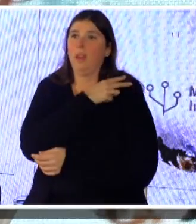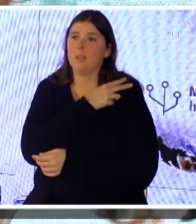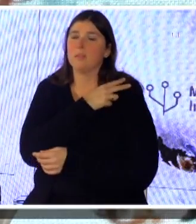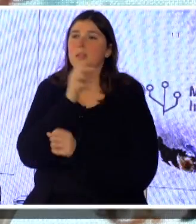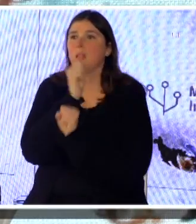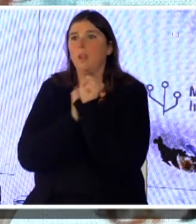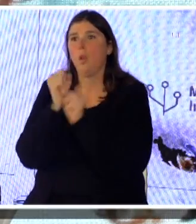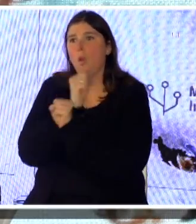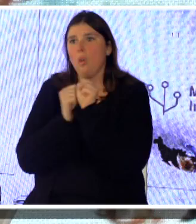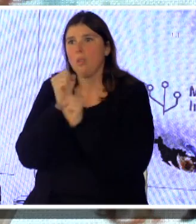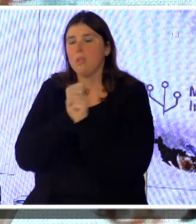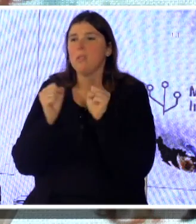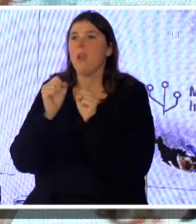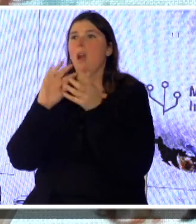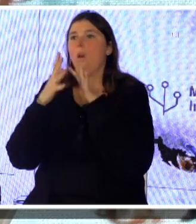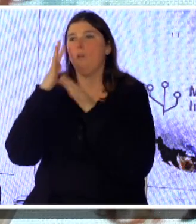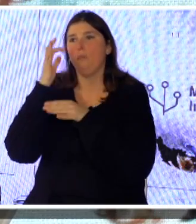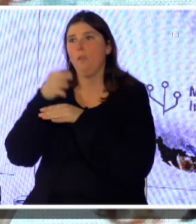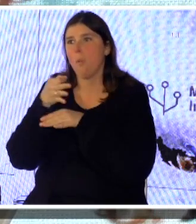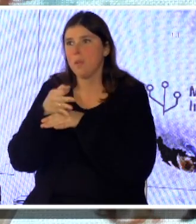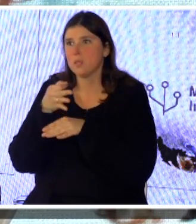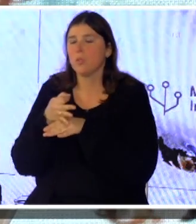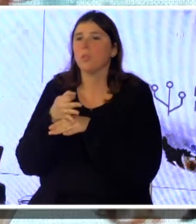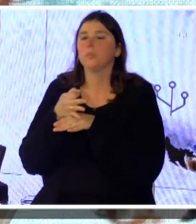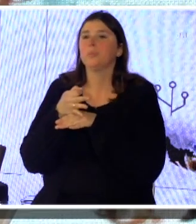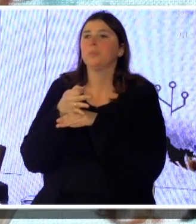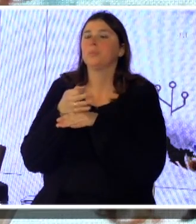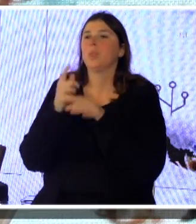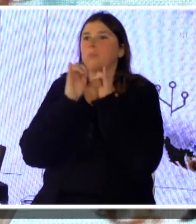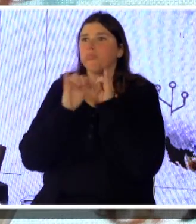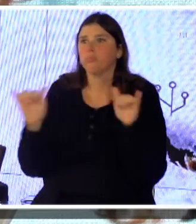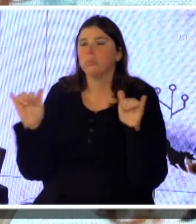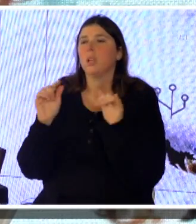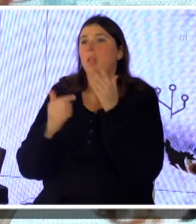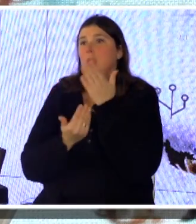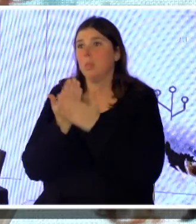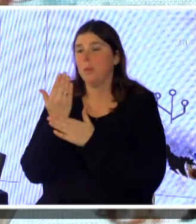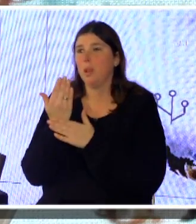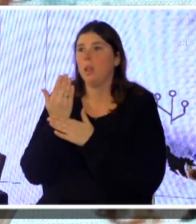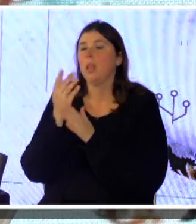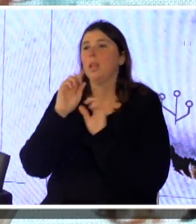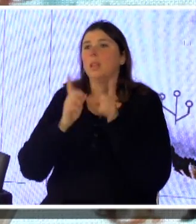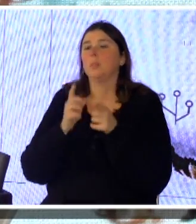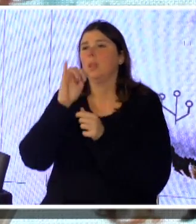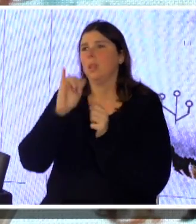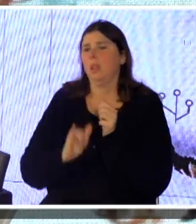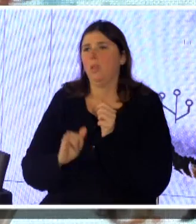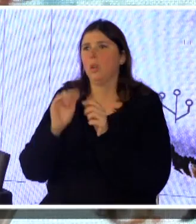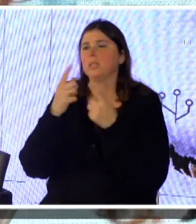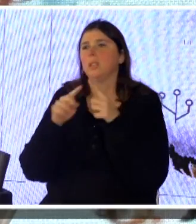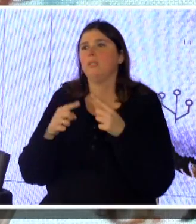de Información. Juntos presentarán la recientemente lanzada iniciativa Montevideo del Mañana y los indicadores de gestión estratégica.